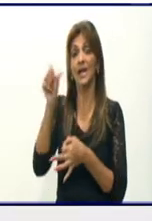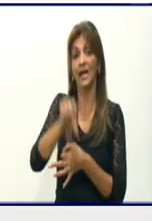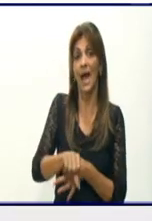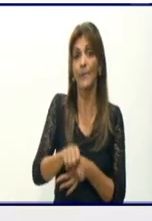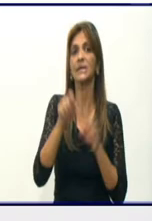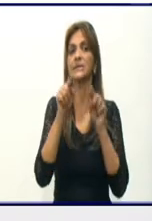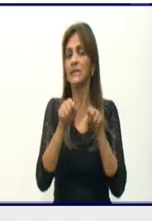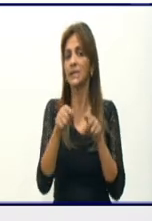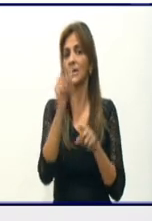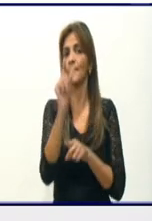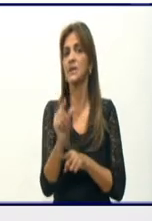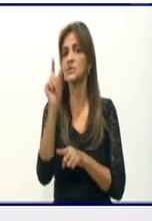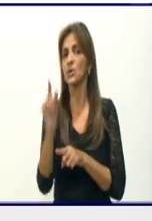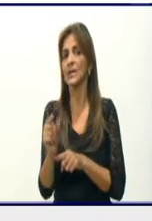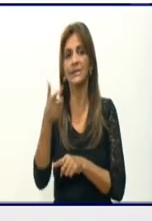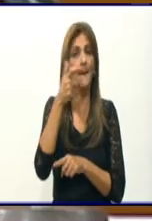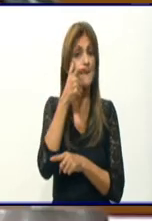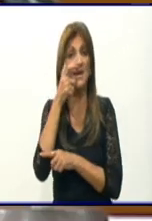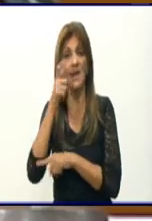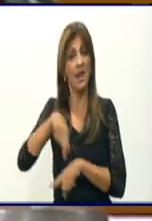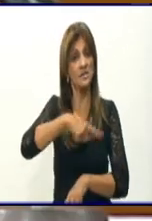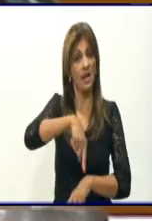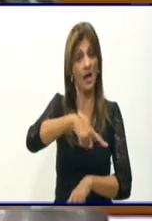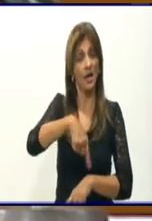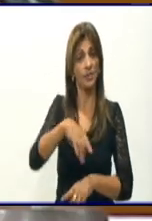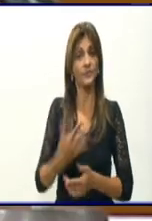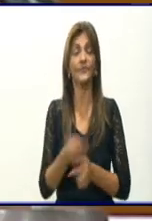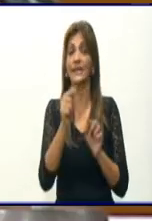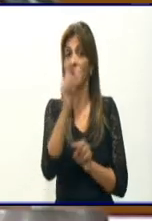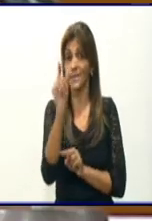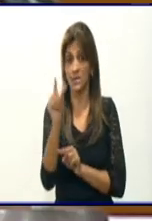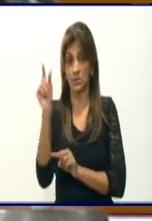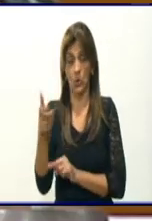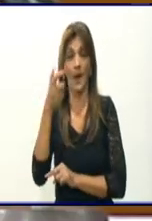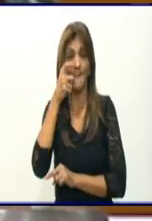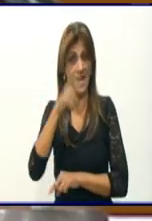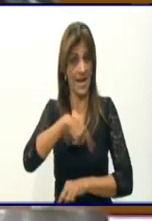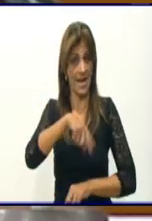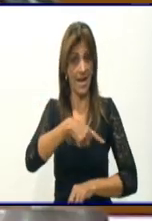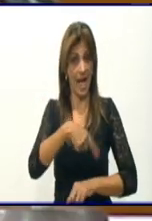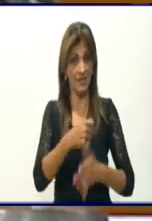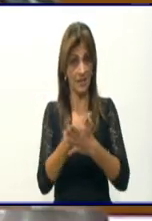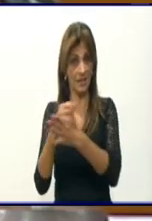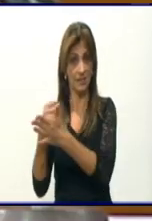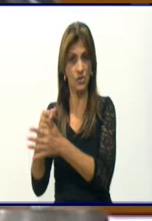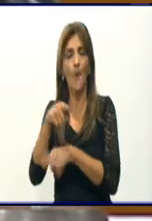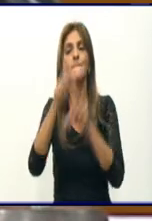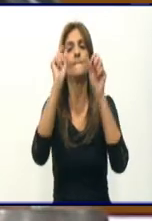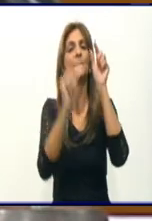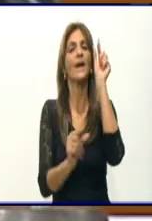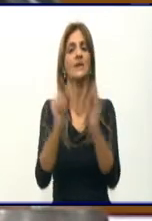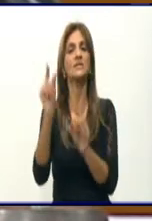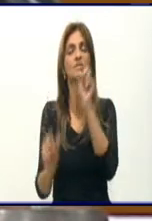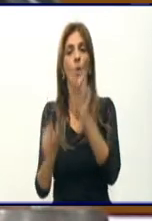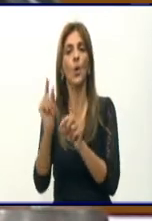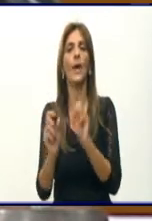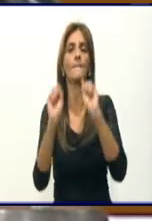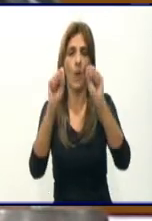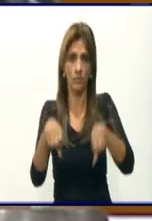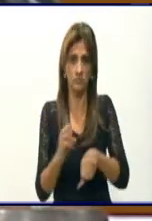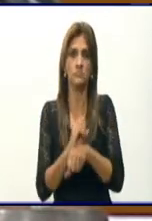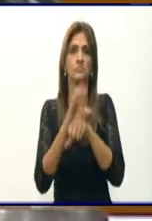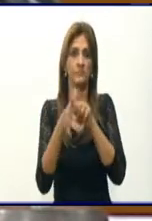vigilancia intensiva? Bien, estas personas que están en vigilancia intensiva son personas sospechosas de alto riesgo.